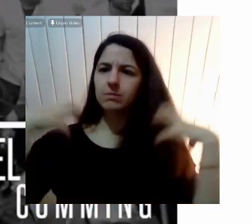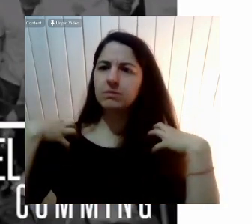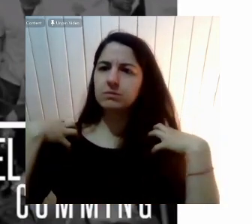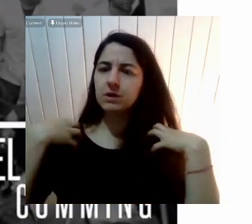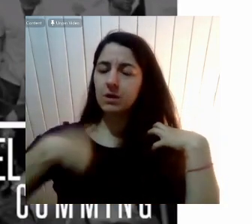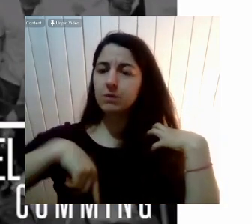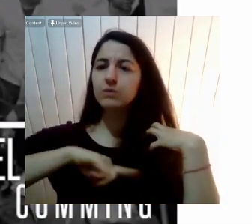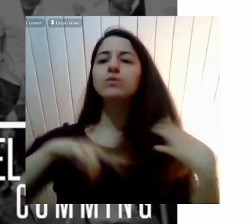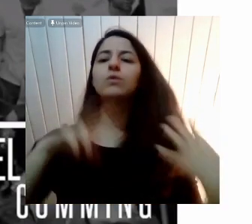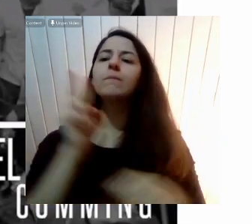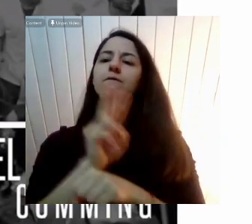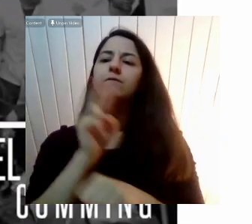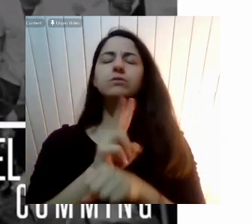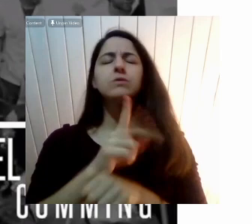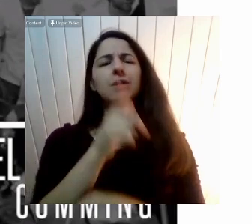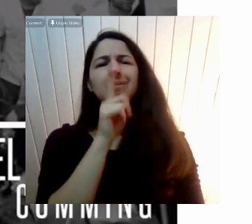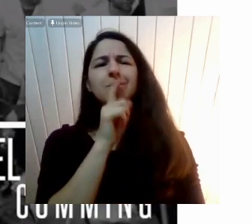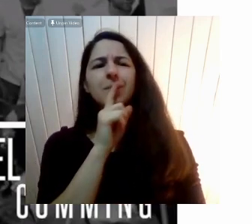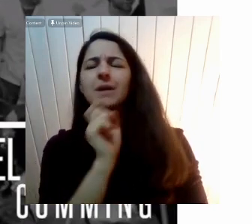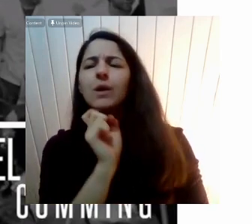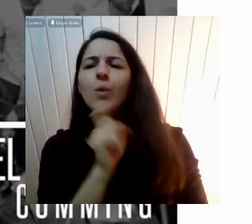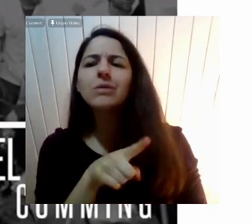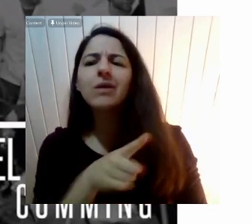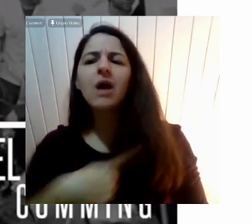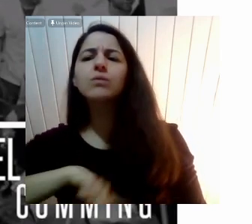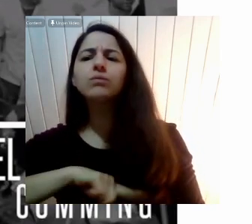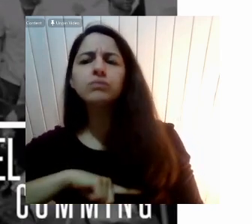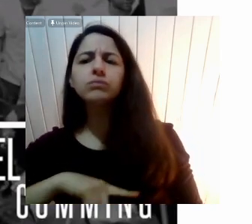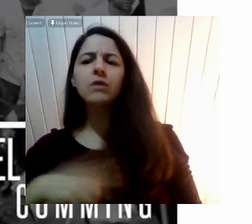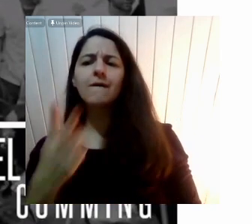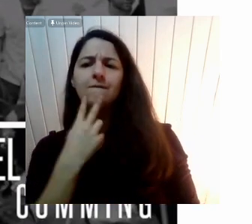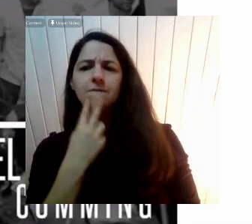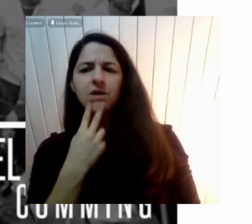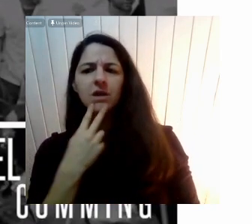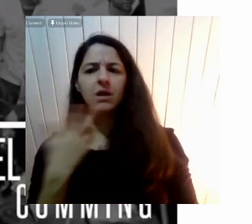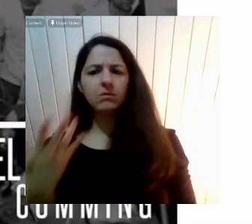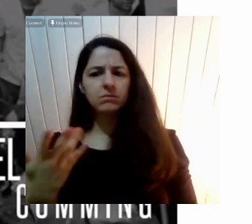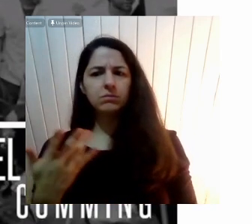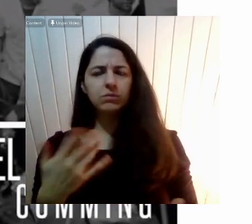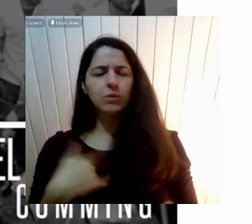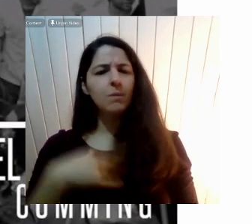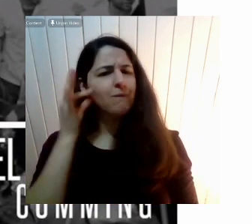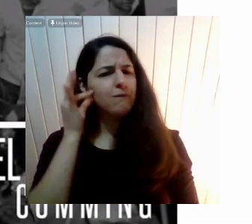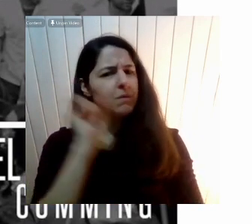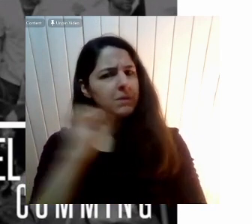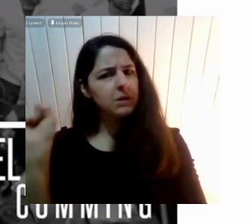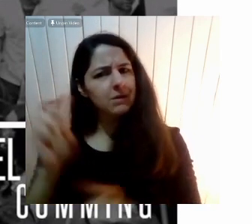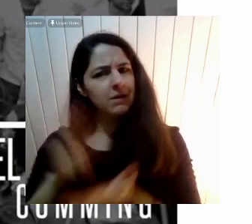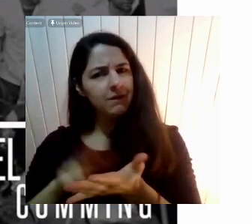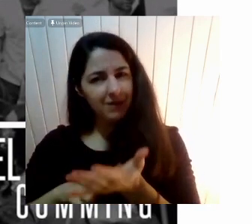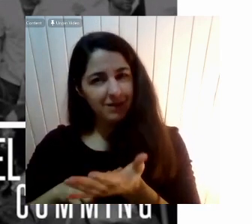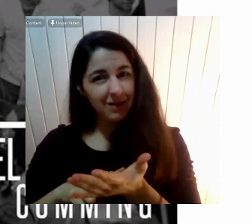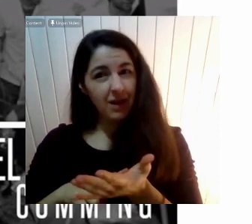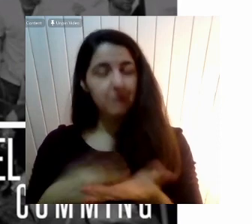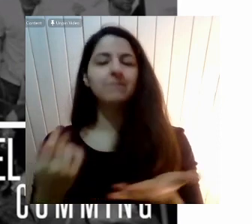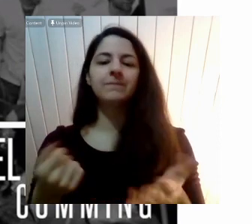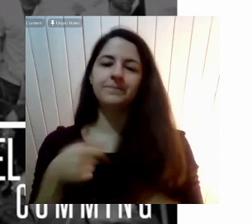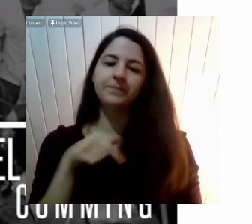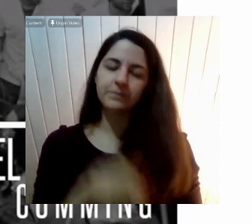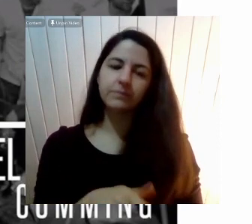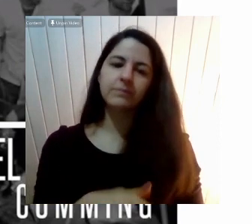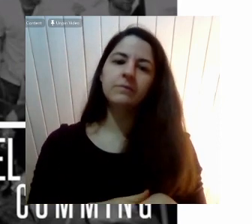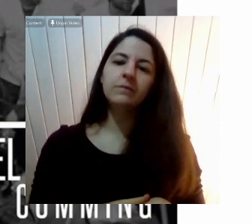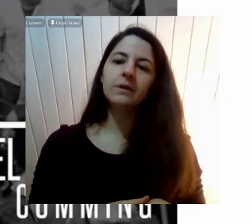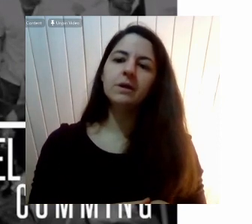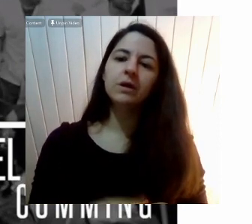Preguntarnos Por nuestras prácticas Cotidianas Desde una perspectiva No sexista En ese momento En esa construcción Particularmente Nos